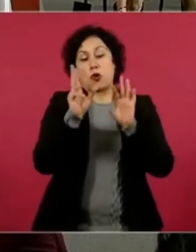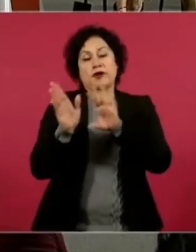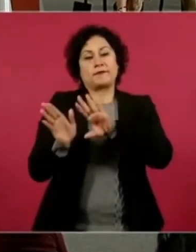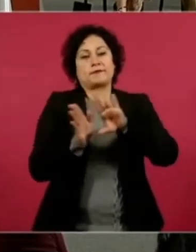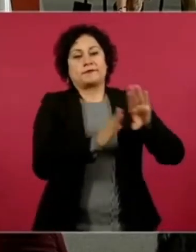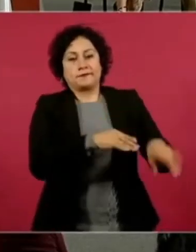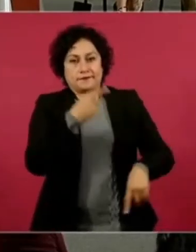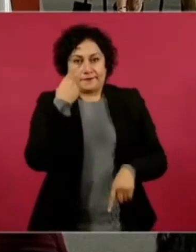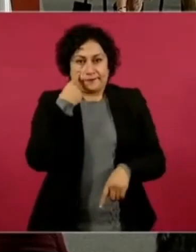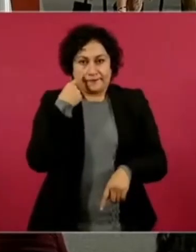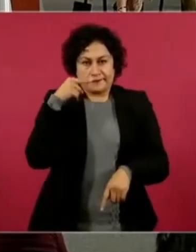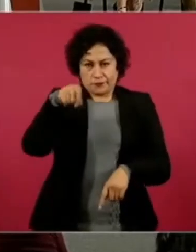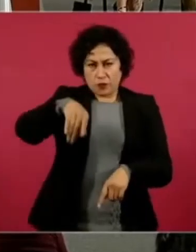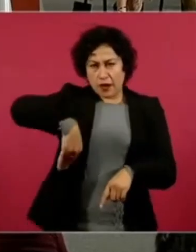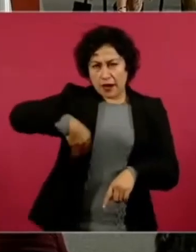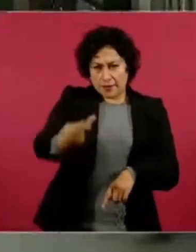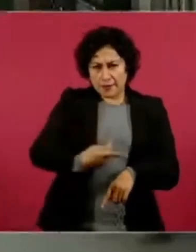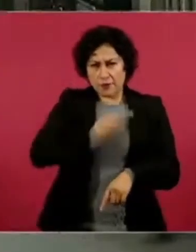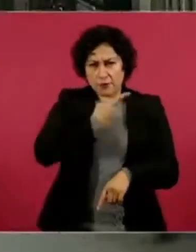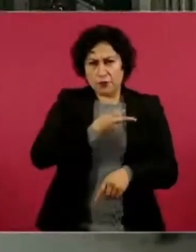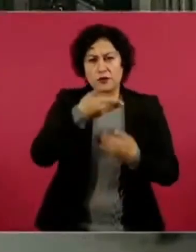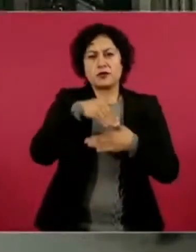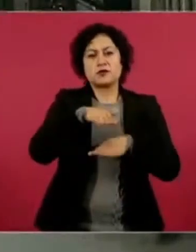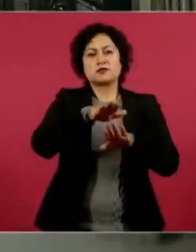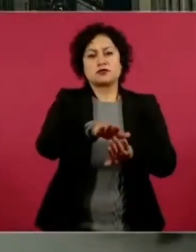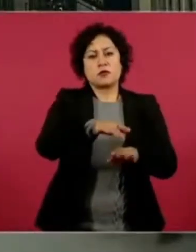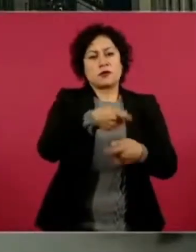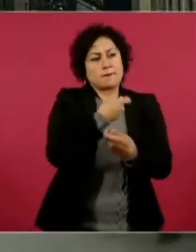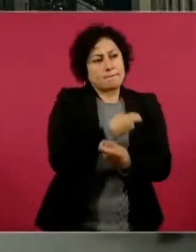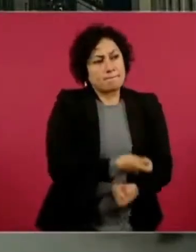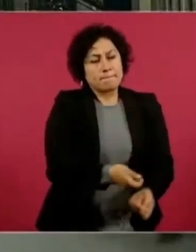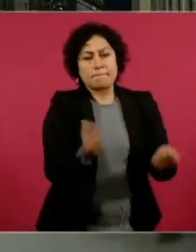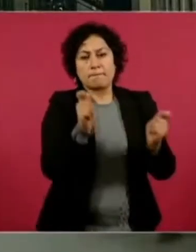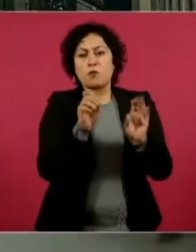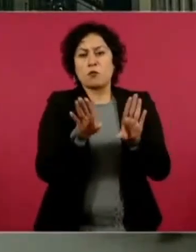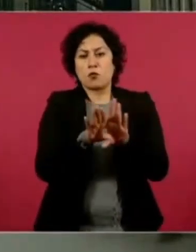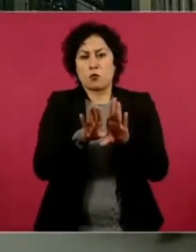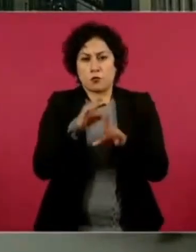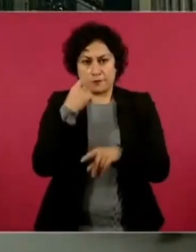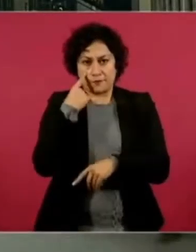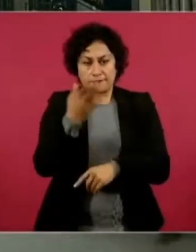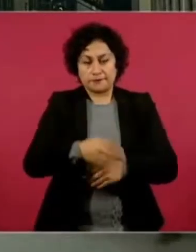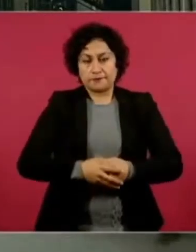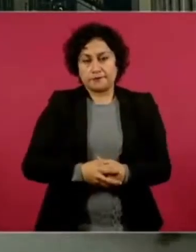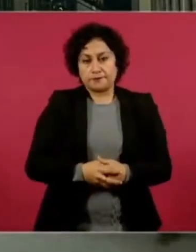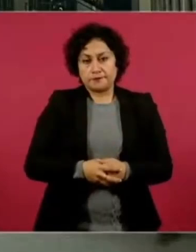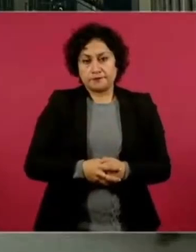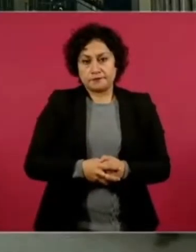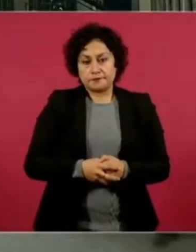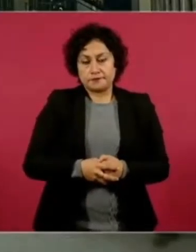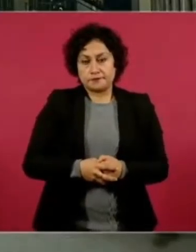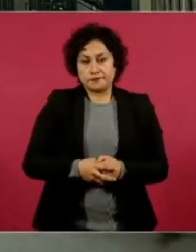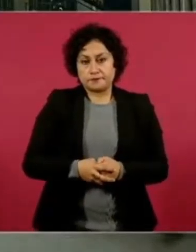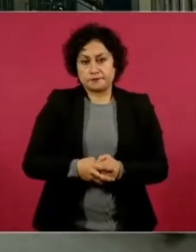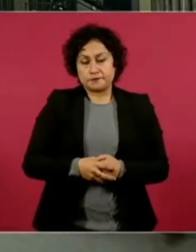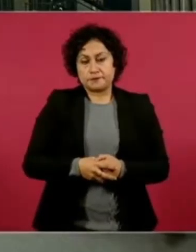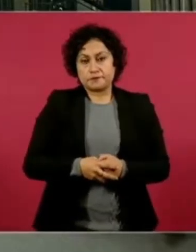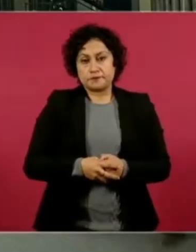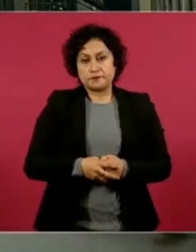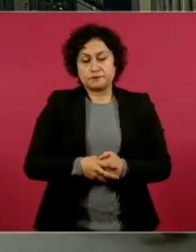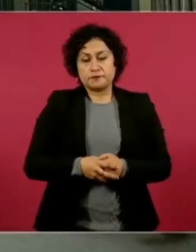ver lo que me preguntas sobre el reparto de los